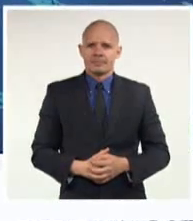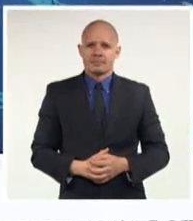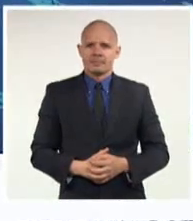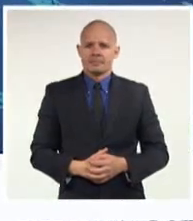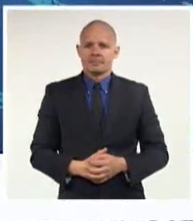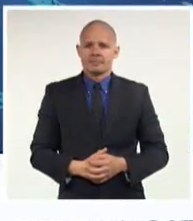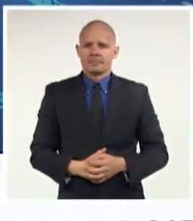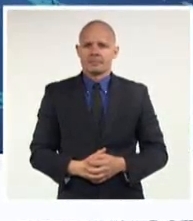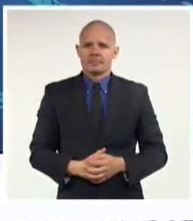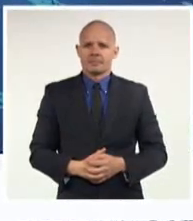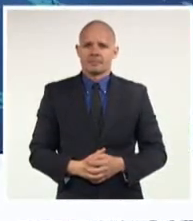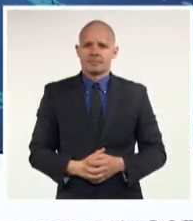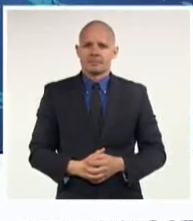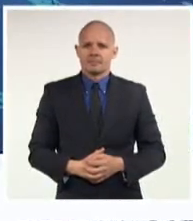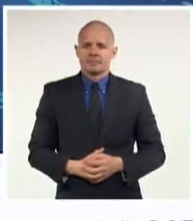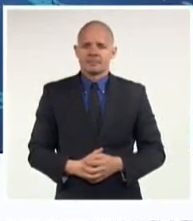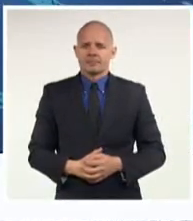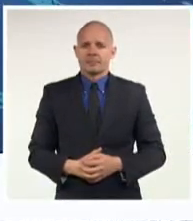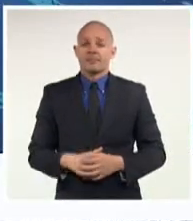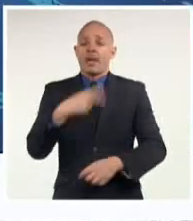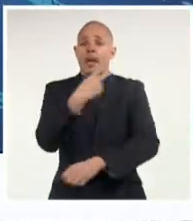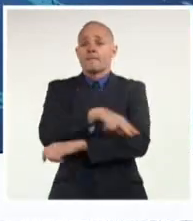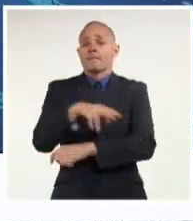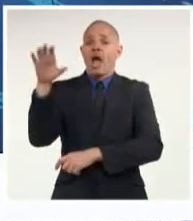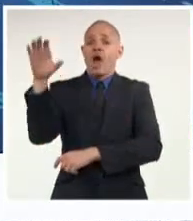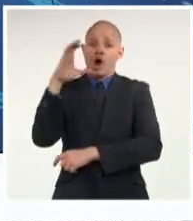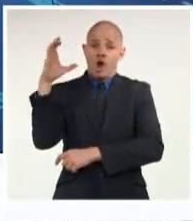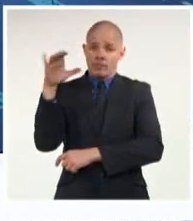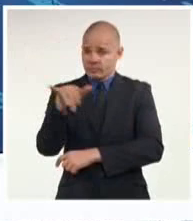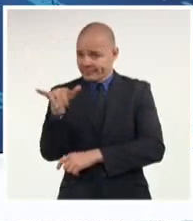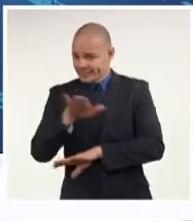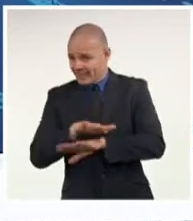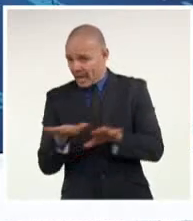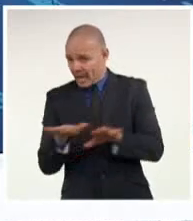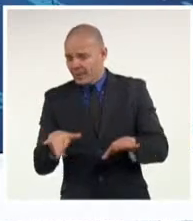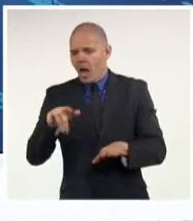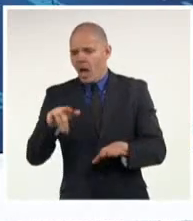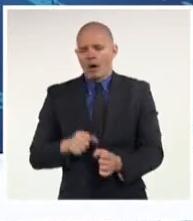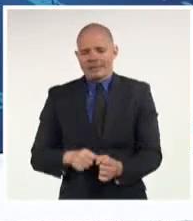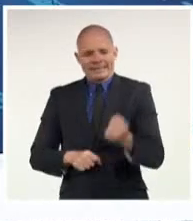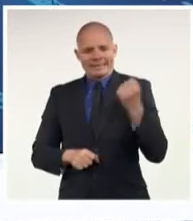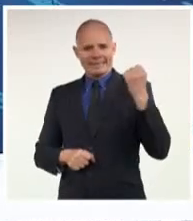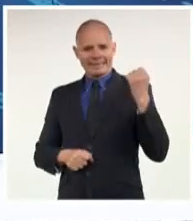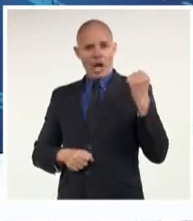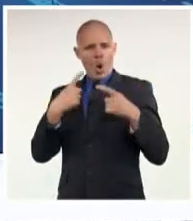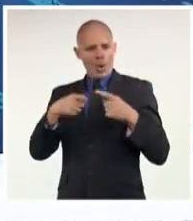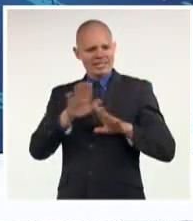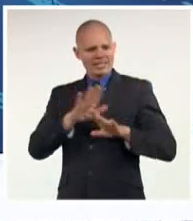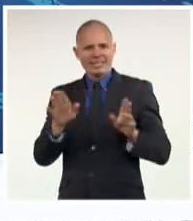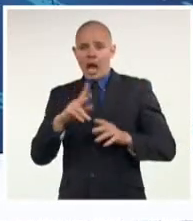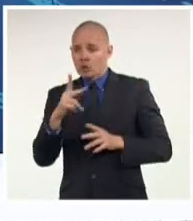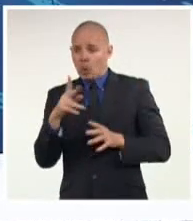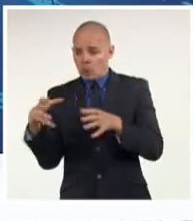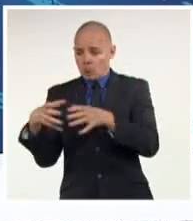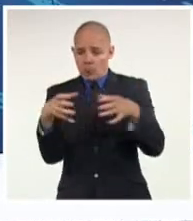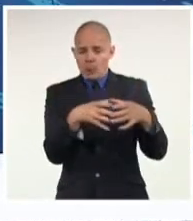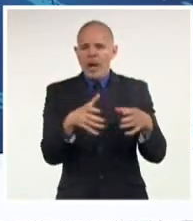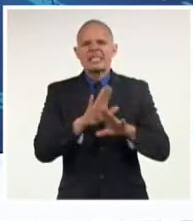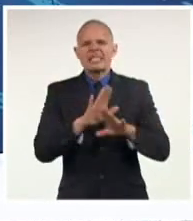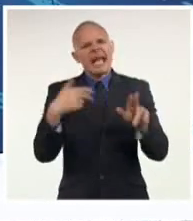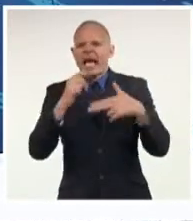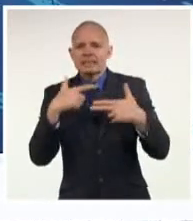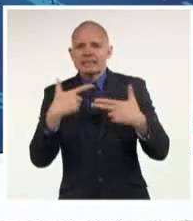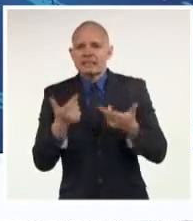Las delegaciones del gobierno de Colombia y del Ejército de Liberación Nacional ofrecieron este sábado una declaración conjunta al término de la reunión